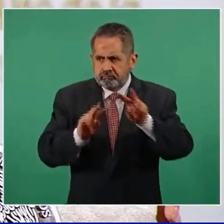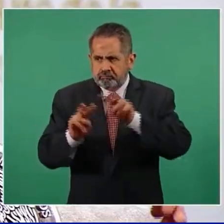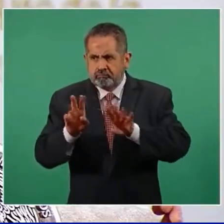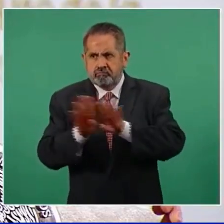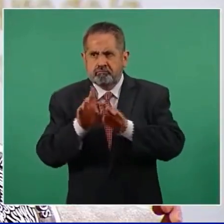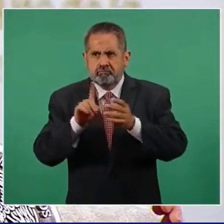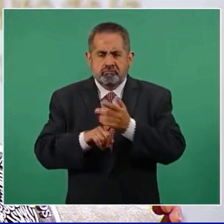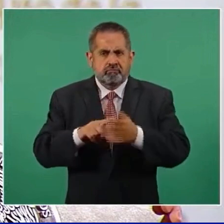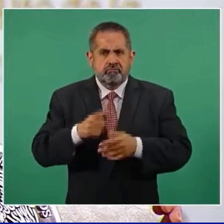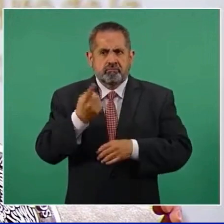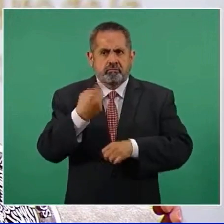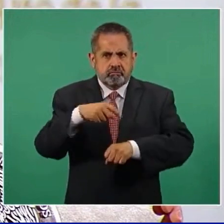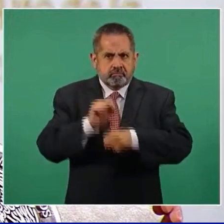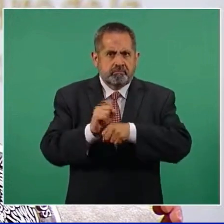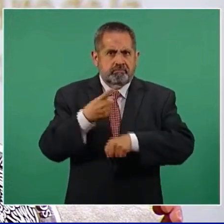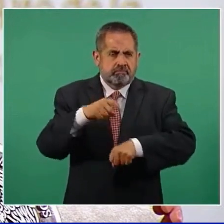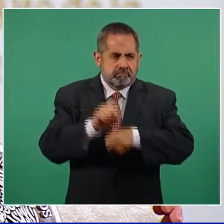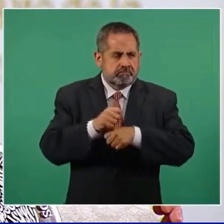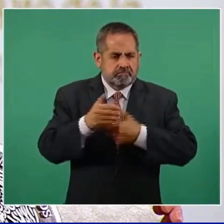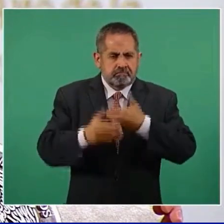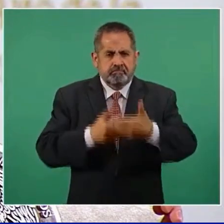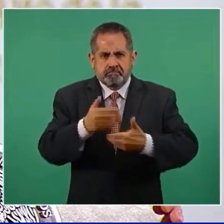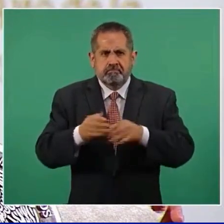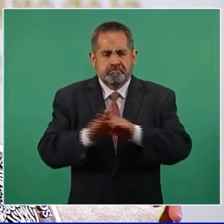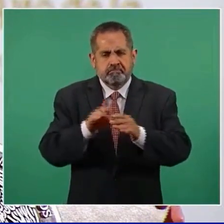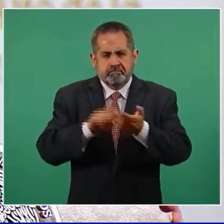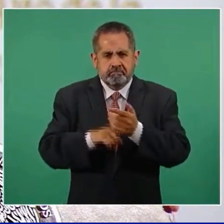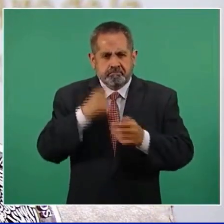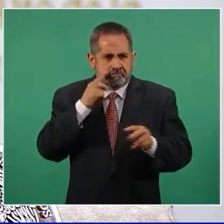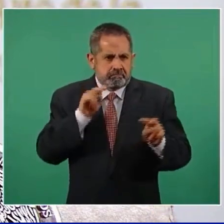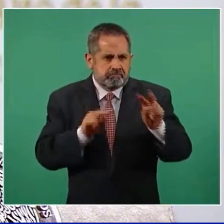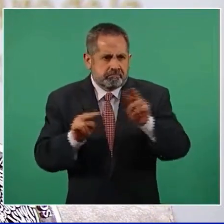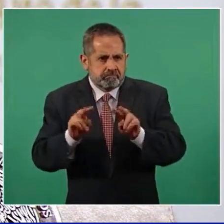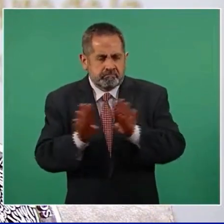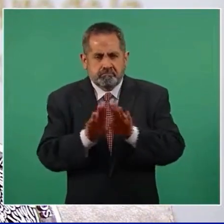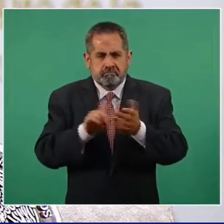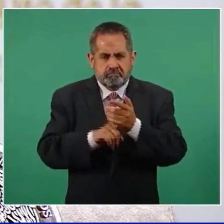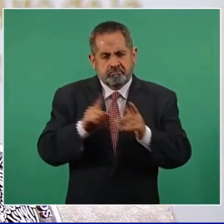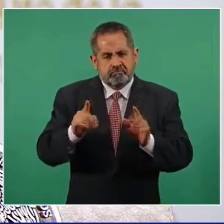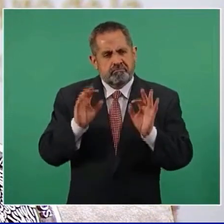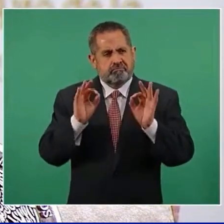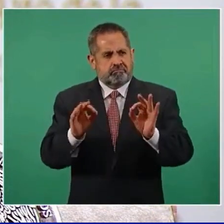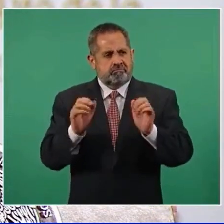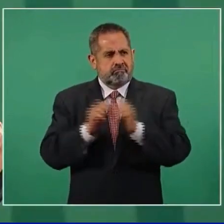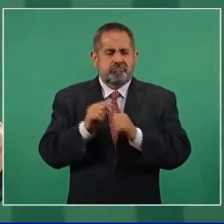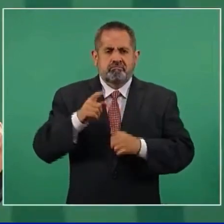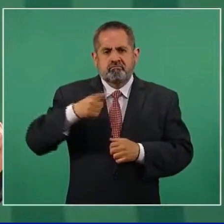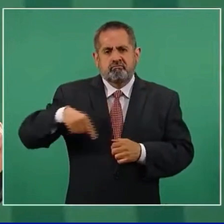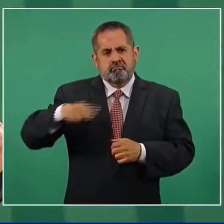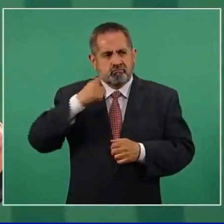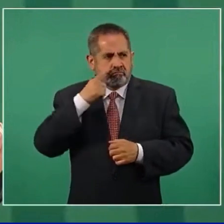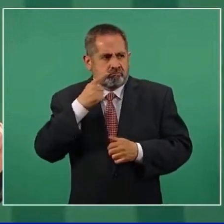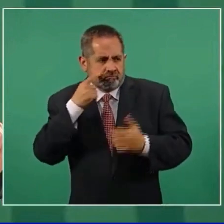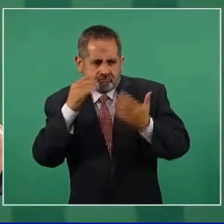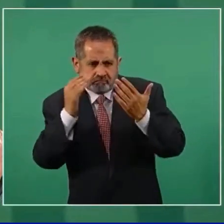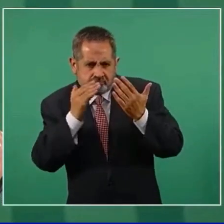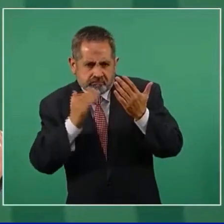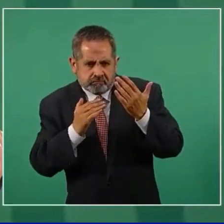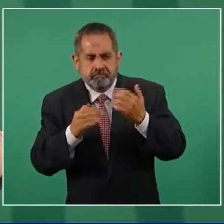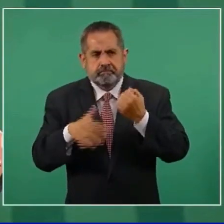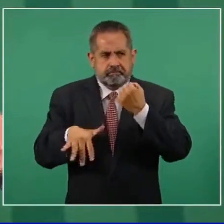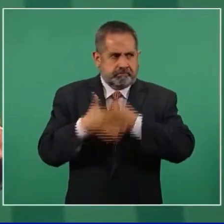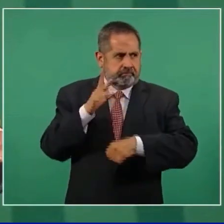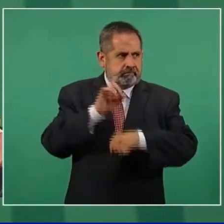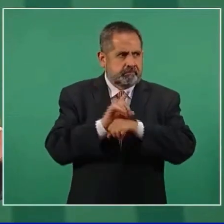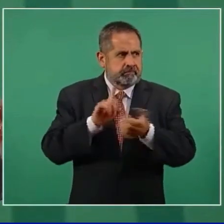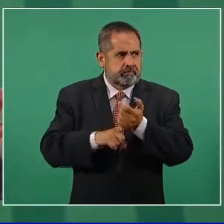cada semana hacemos la evaluación formal con todos los indicadores y cada 15 días